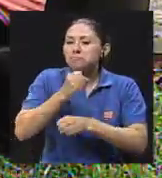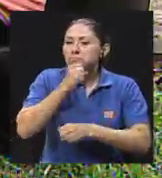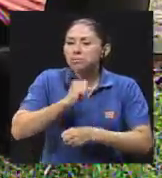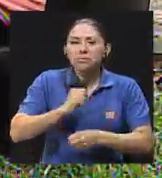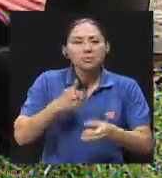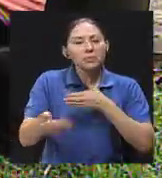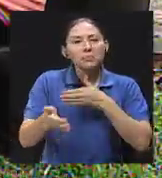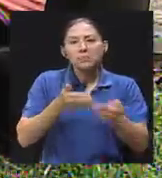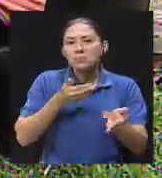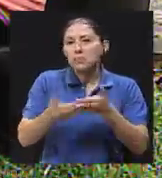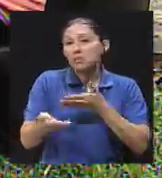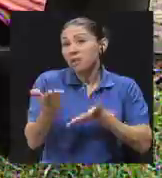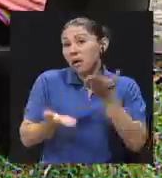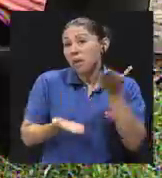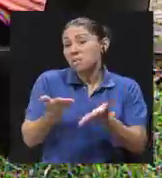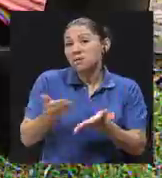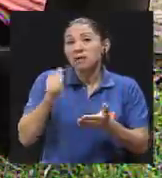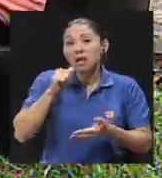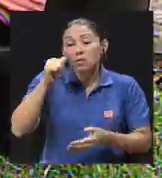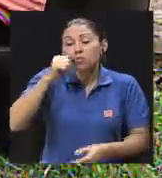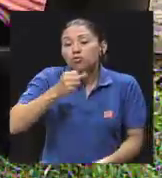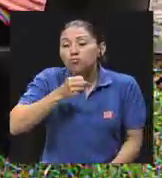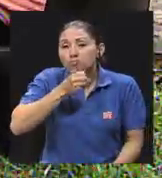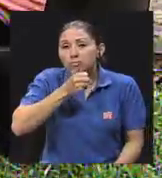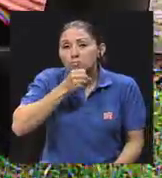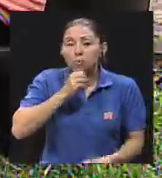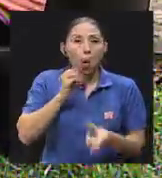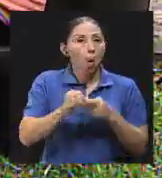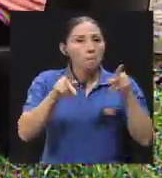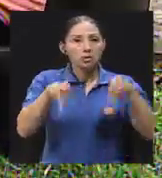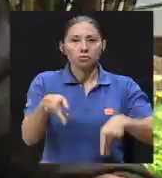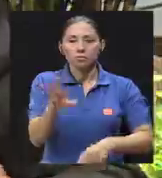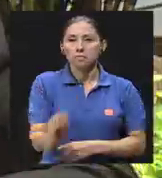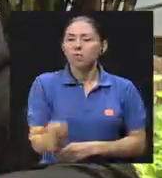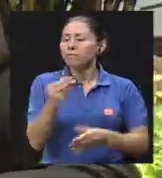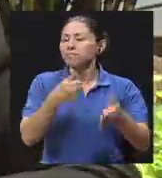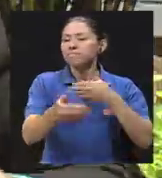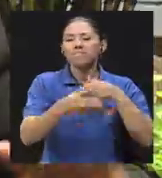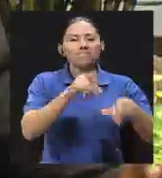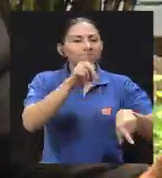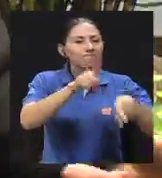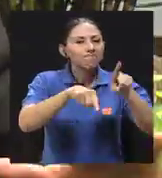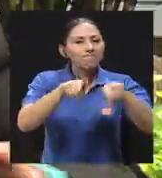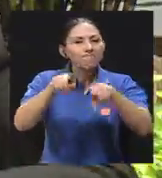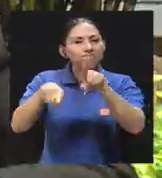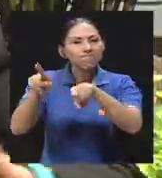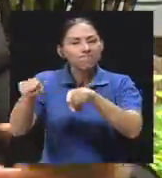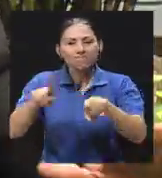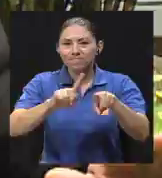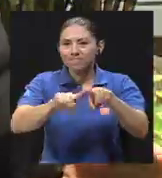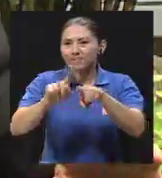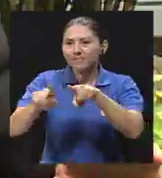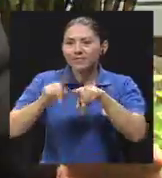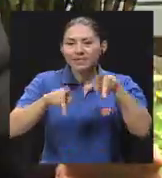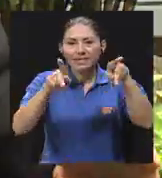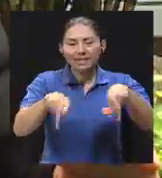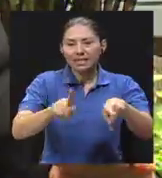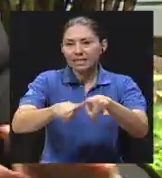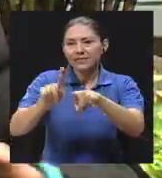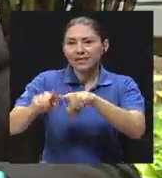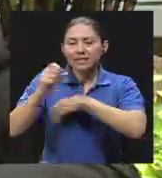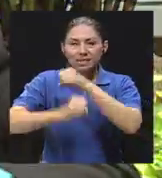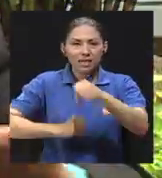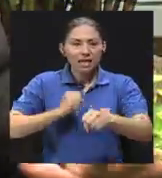no importa la edad, usted puede ser adulto mayor, o puede ser un joven, nos llegan a nosotros de todas las edades,